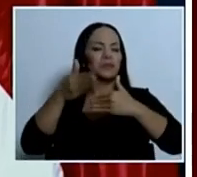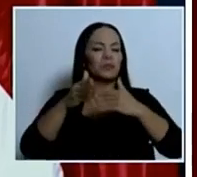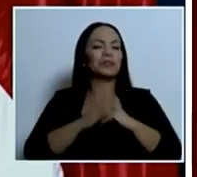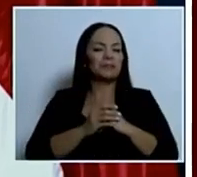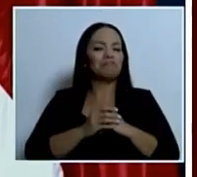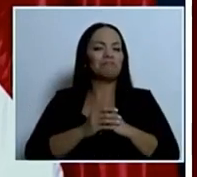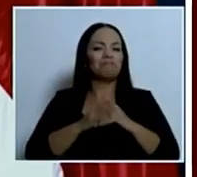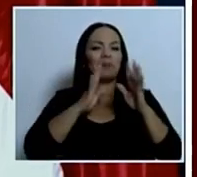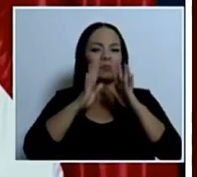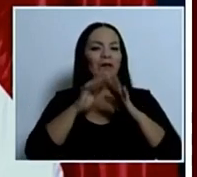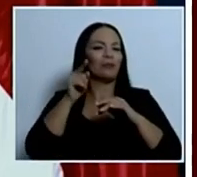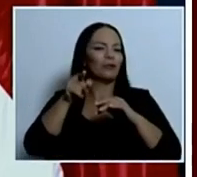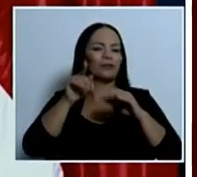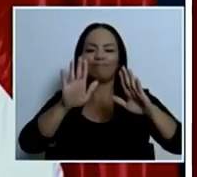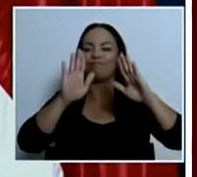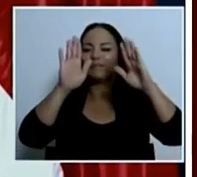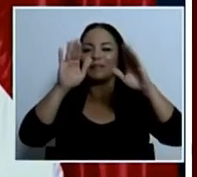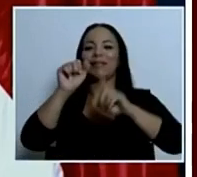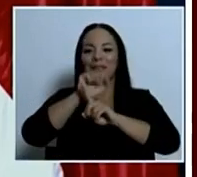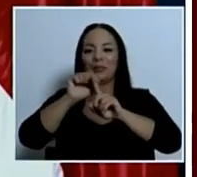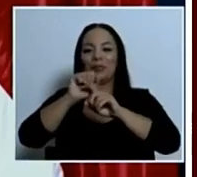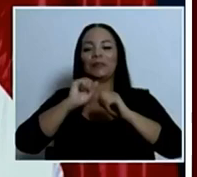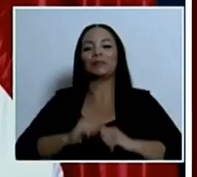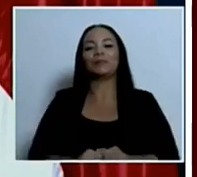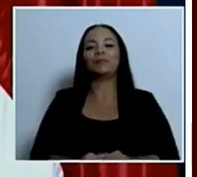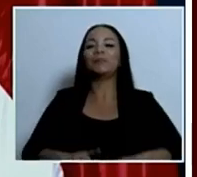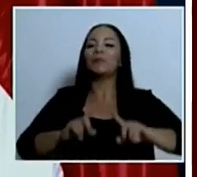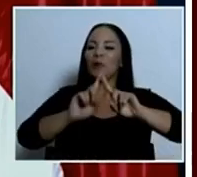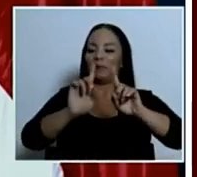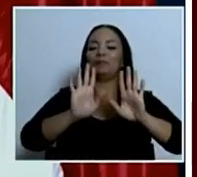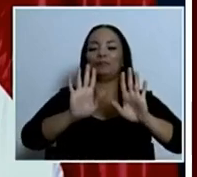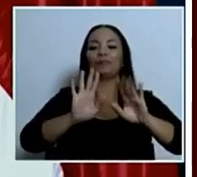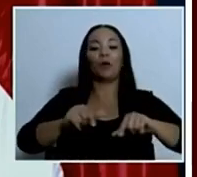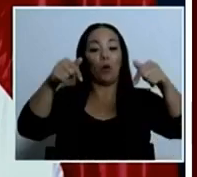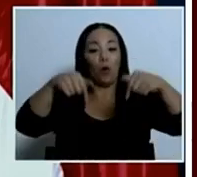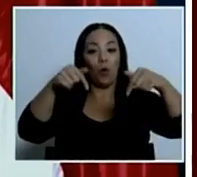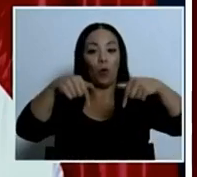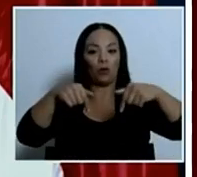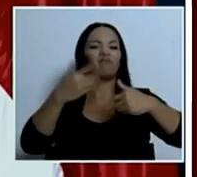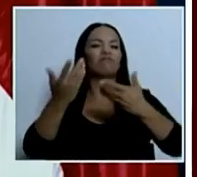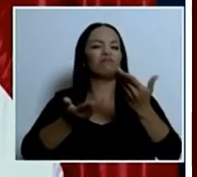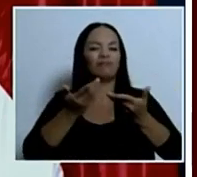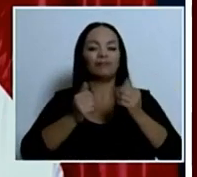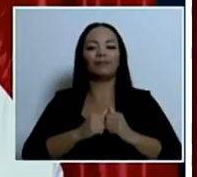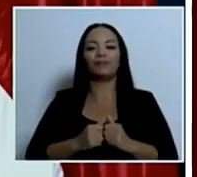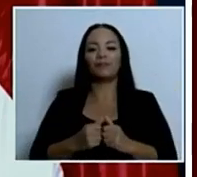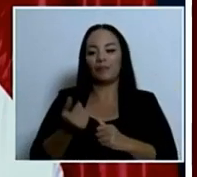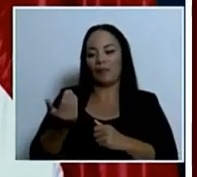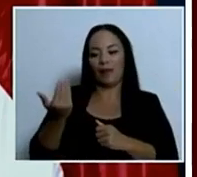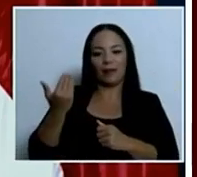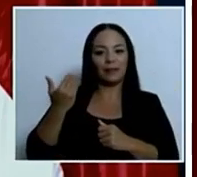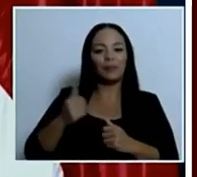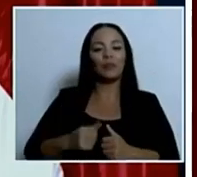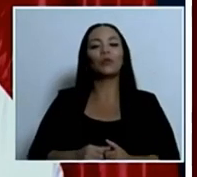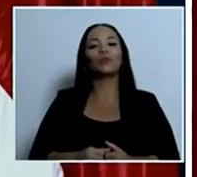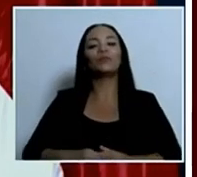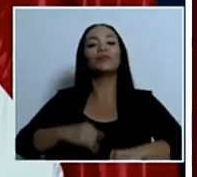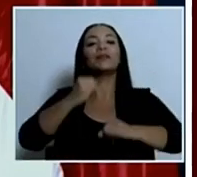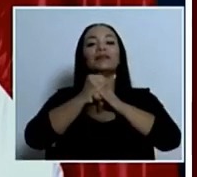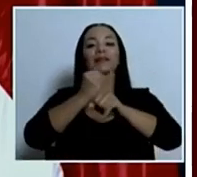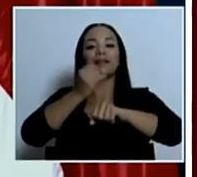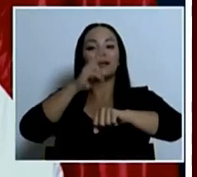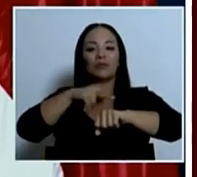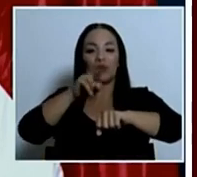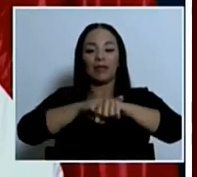esa situación. Pero hoy, hace un rato, el Instituto Nacional